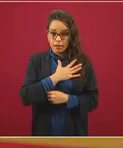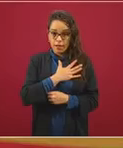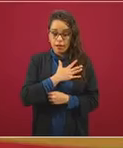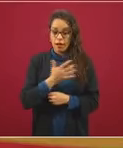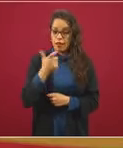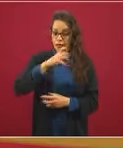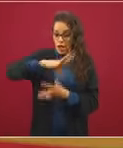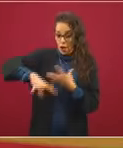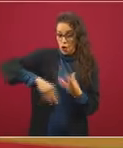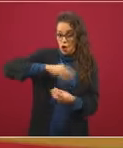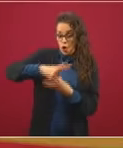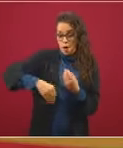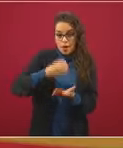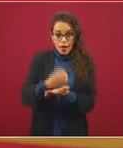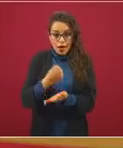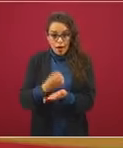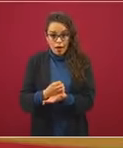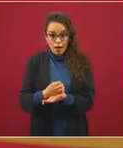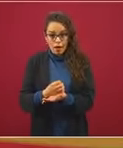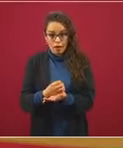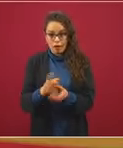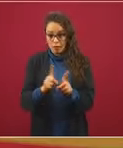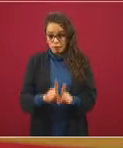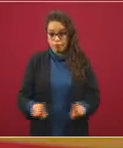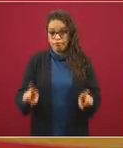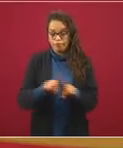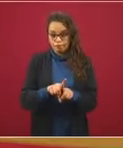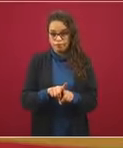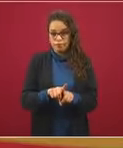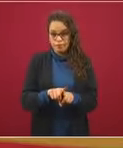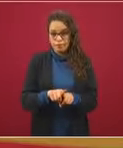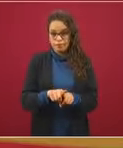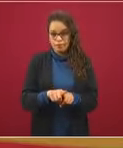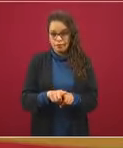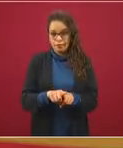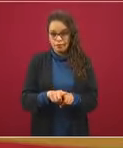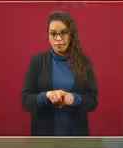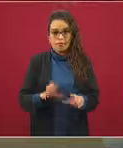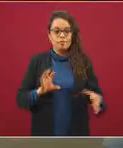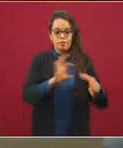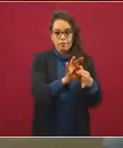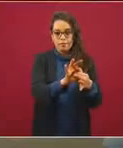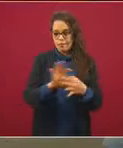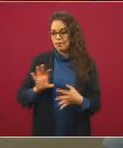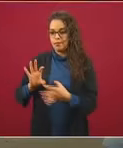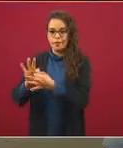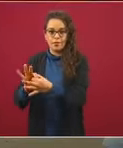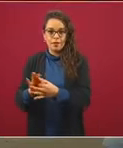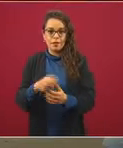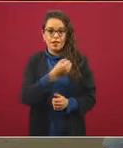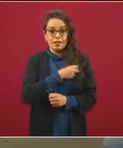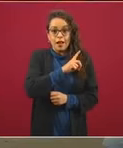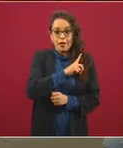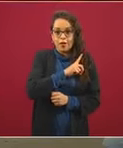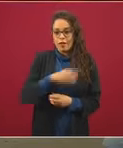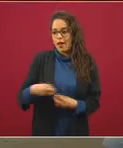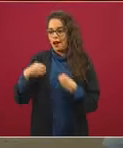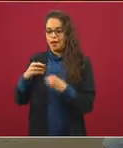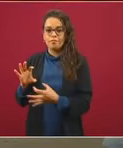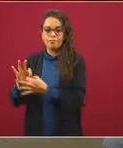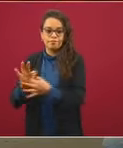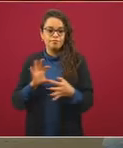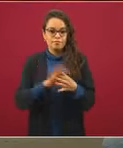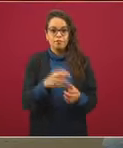a su vez son elementos de los que depende la salud y la vida. Entonces, por eso tenemos que encontrar un equilibrio